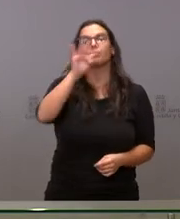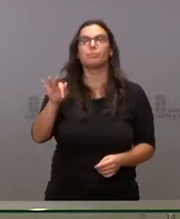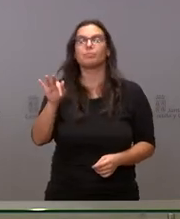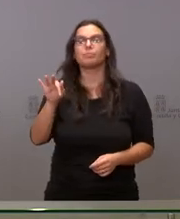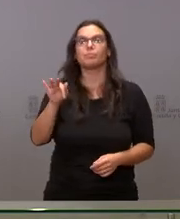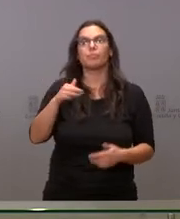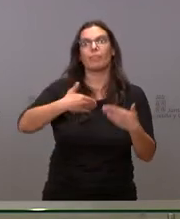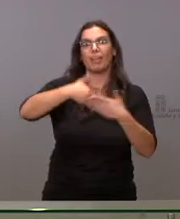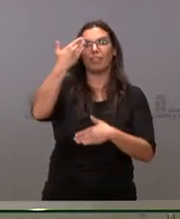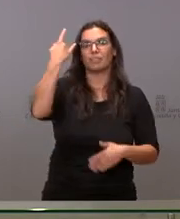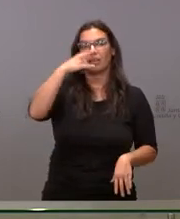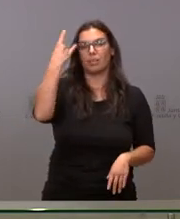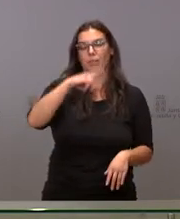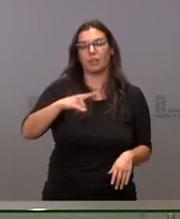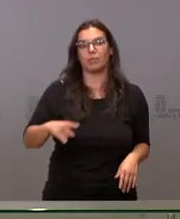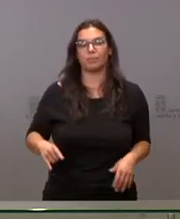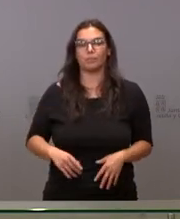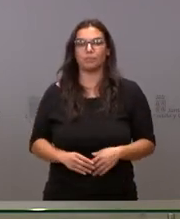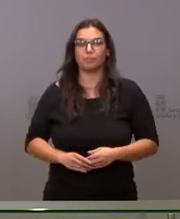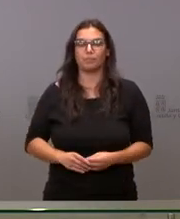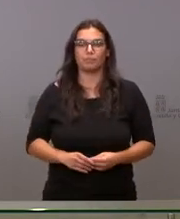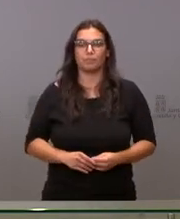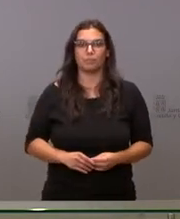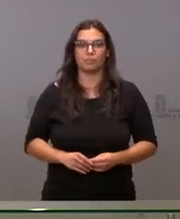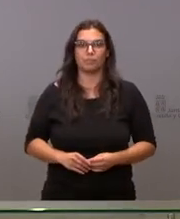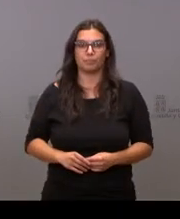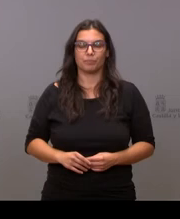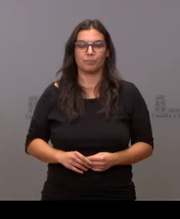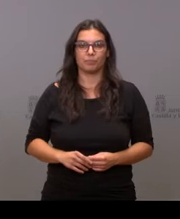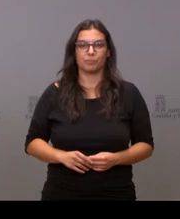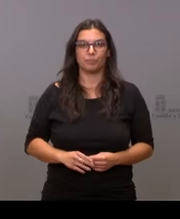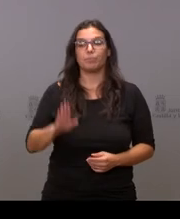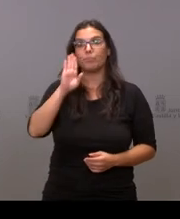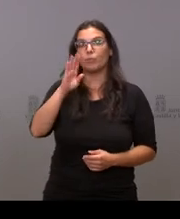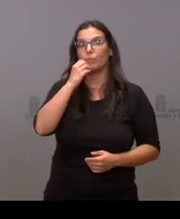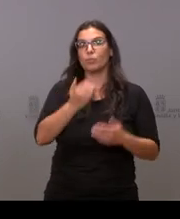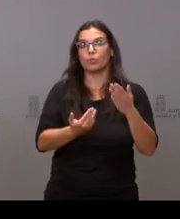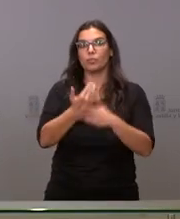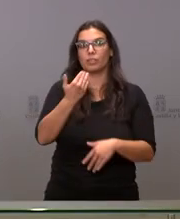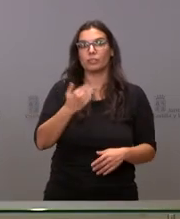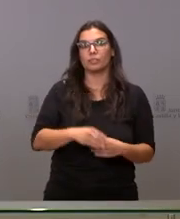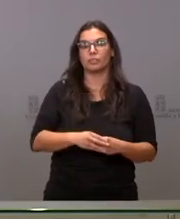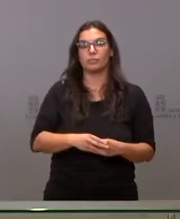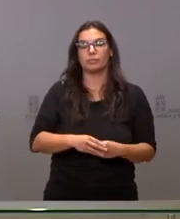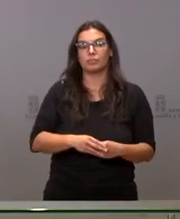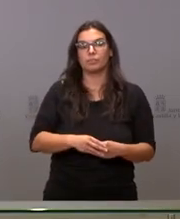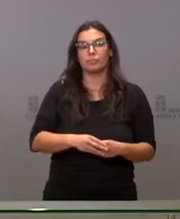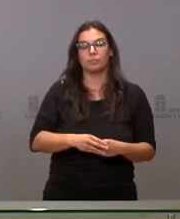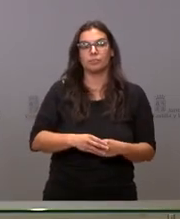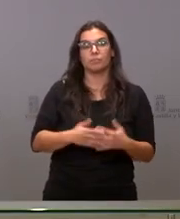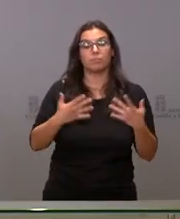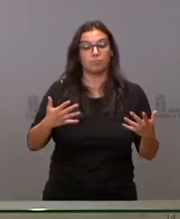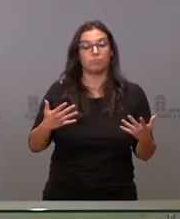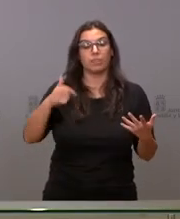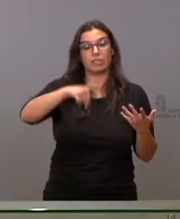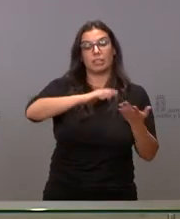la Gaceta de Salamanca Javier Hernández buenos días adelante hola buenos días bueno en vista de que todavía queda en Castilla